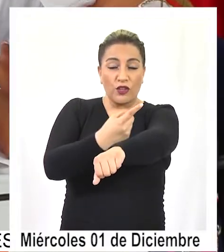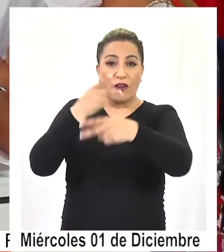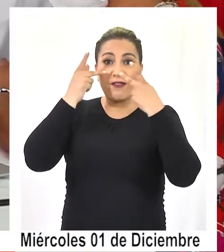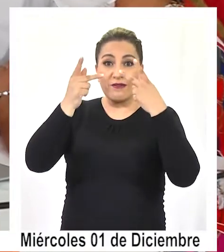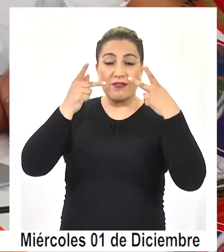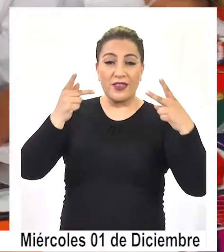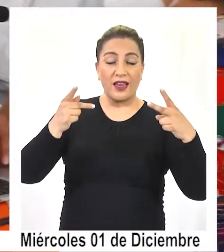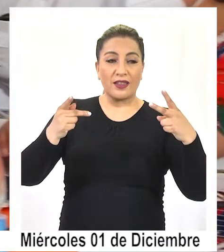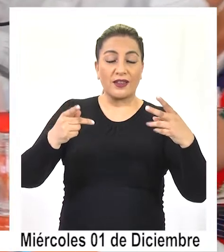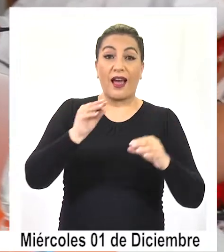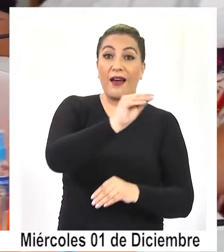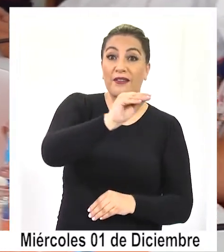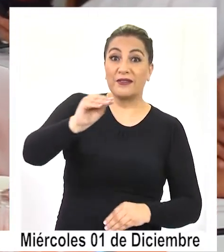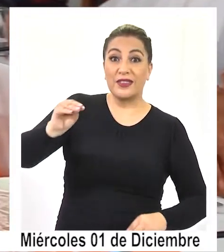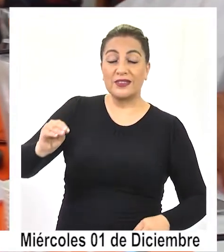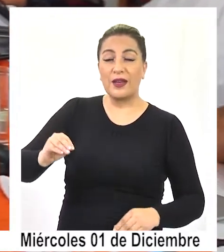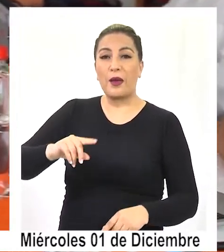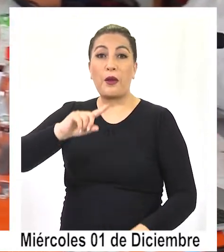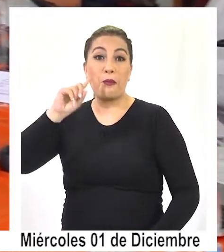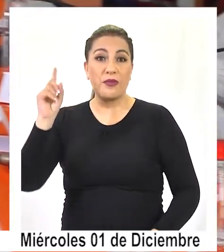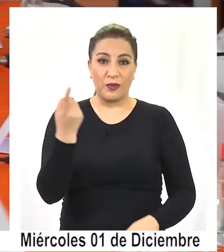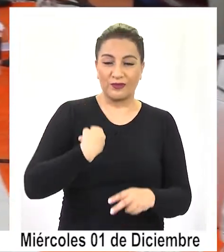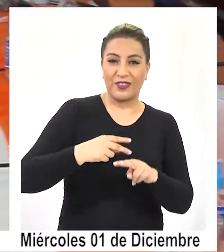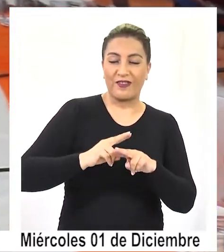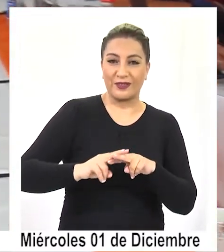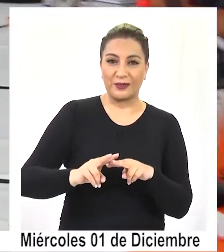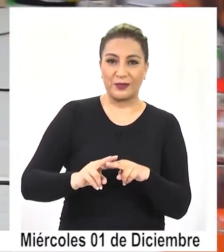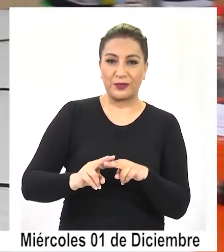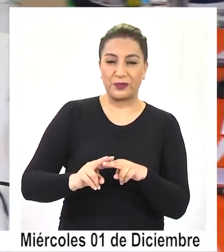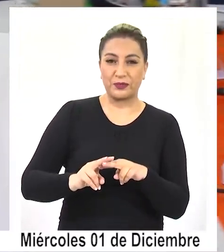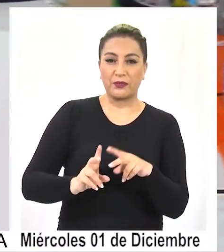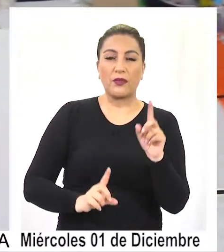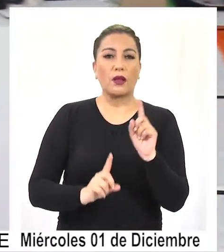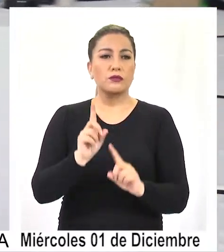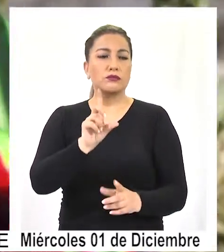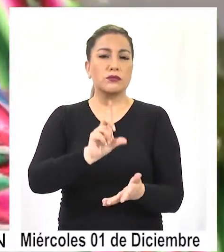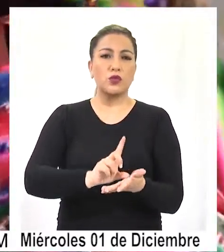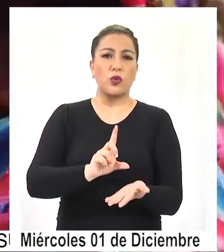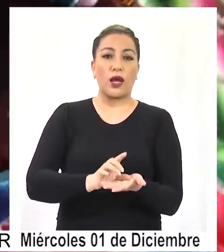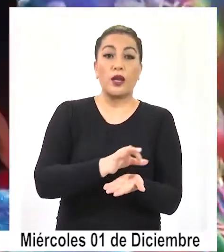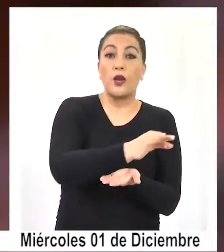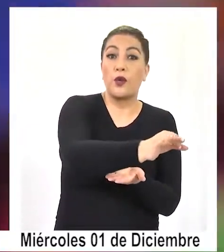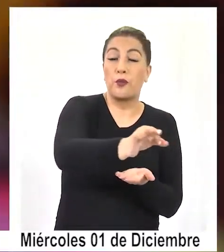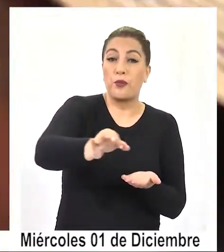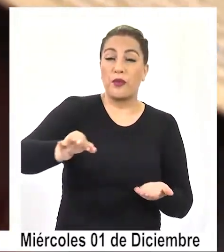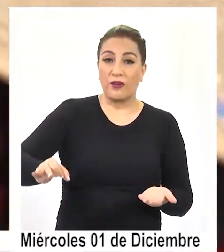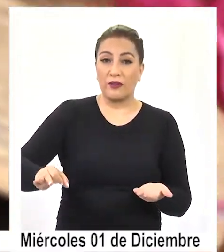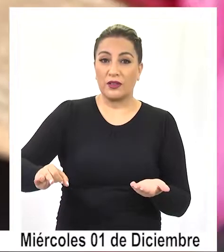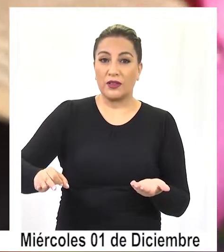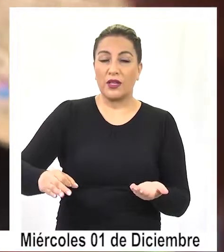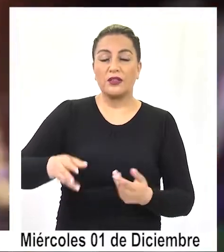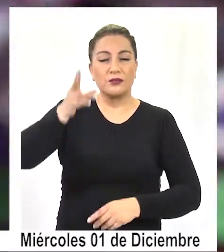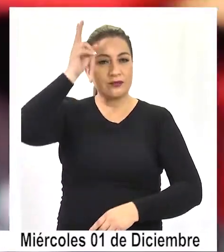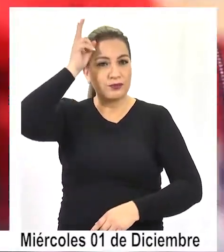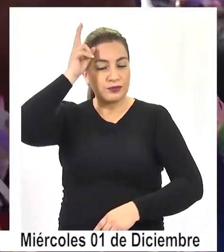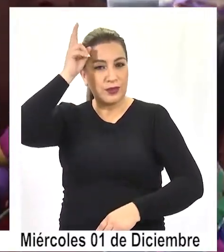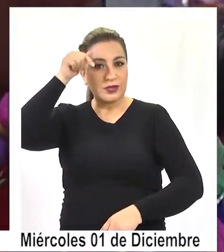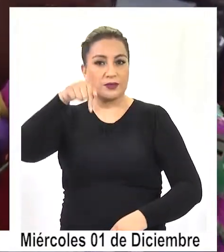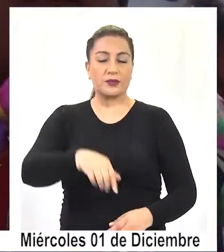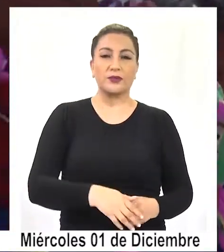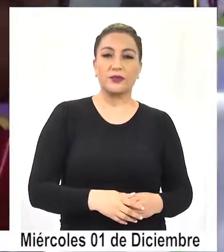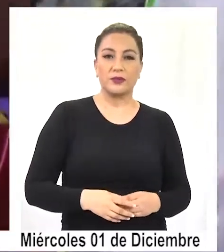los constituyentes que priorizarán la presencia en sectores rurales y con pueblos originarios.